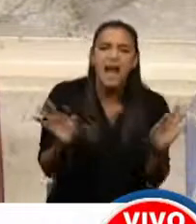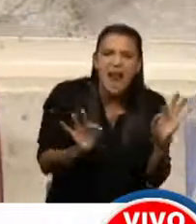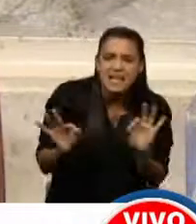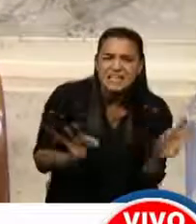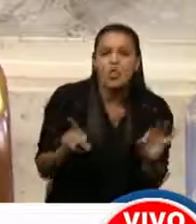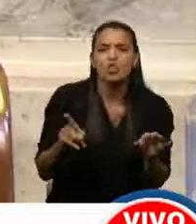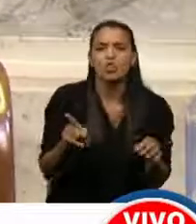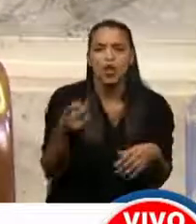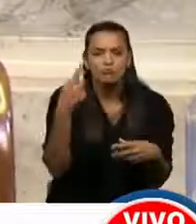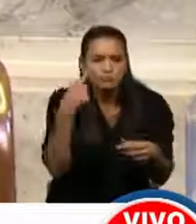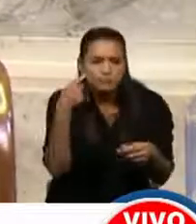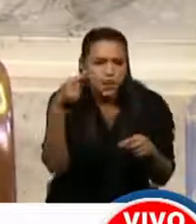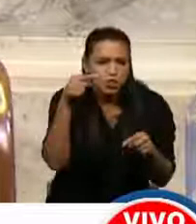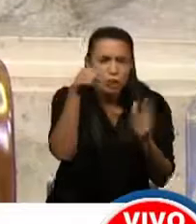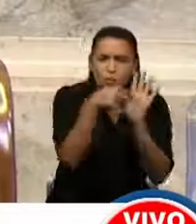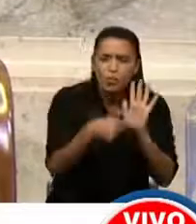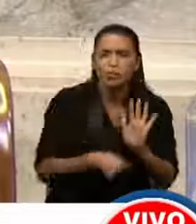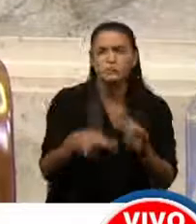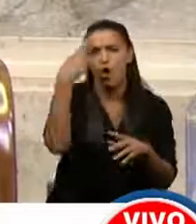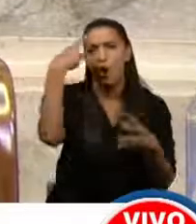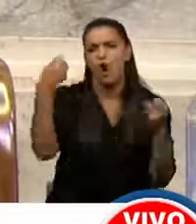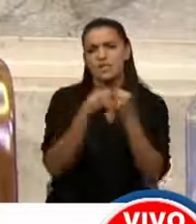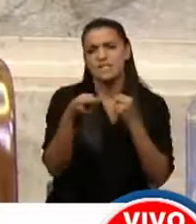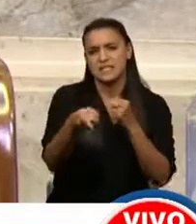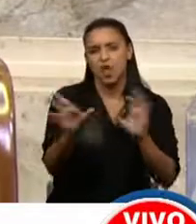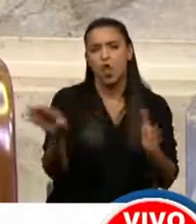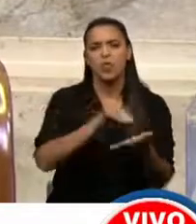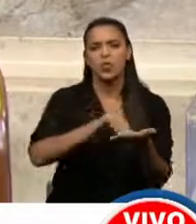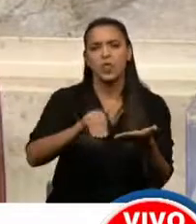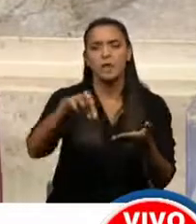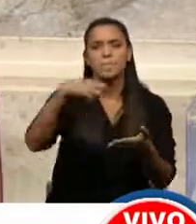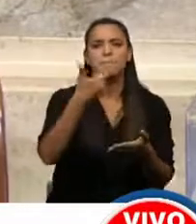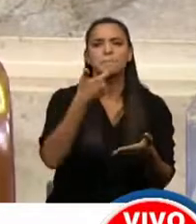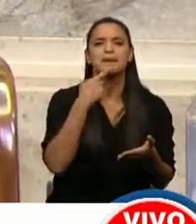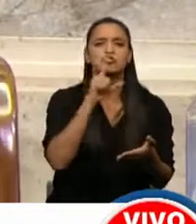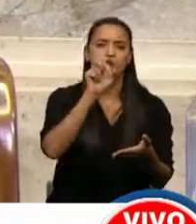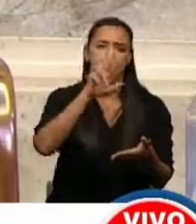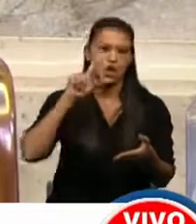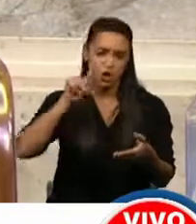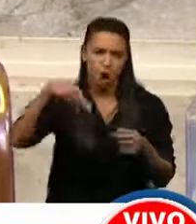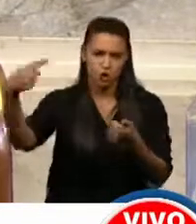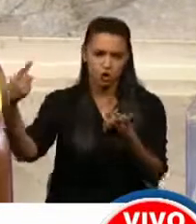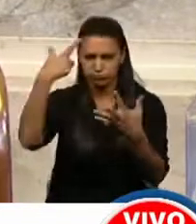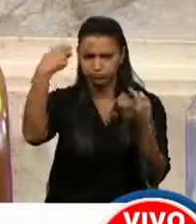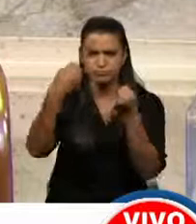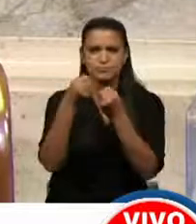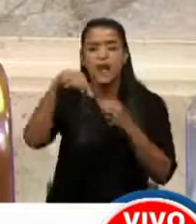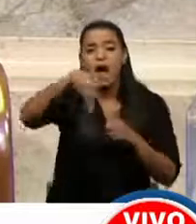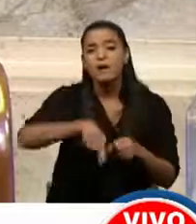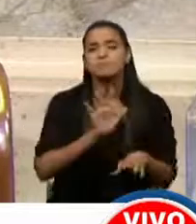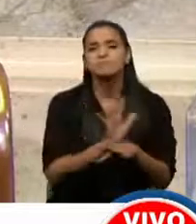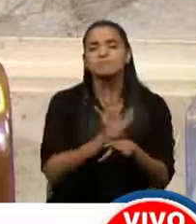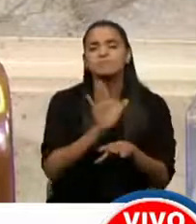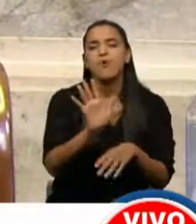el proyecto, la verdad que coincido mucho con el diputado Pastor y otros, creo que nos encontramos a tener un